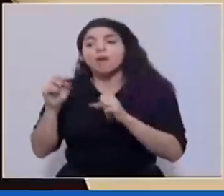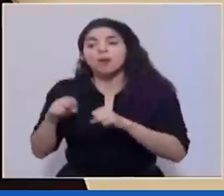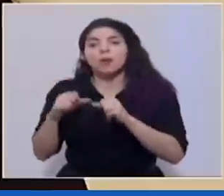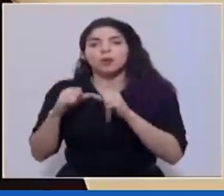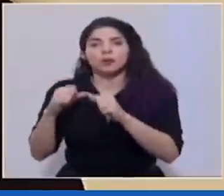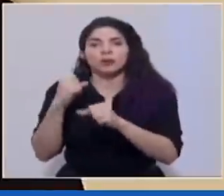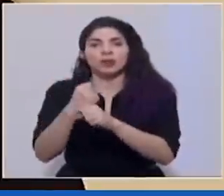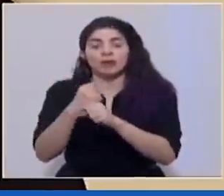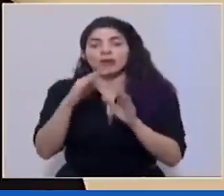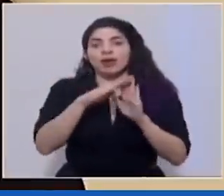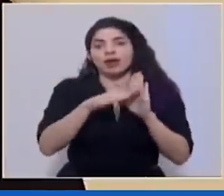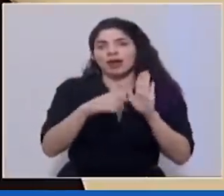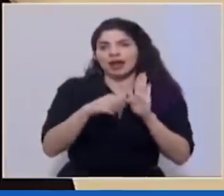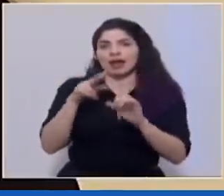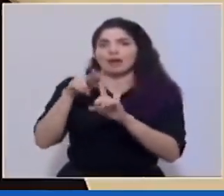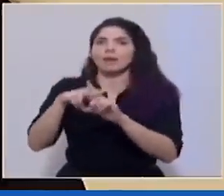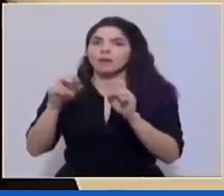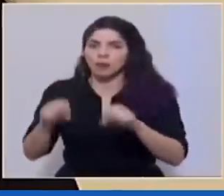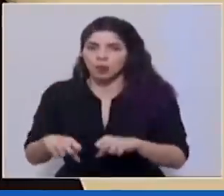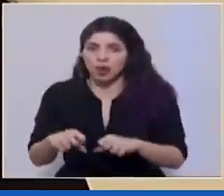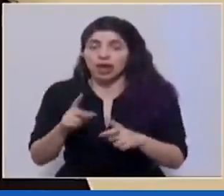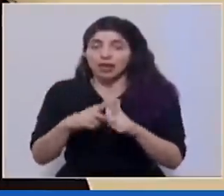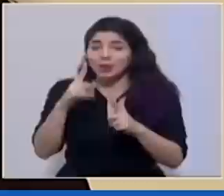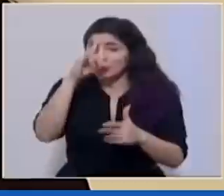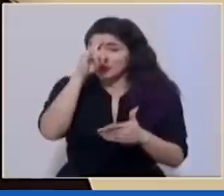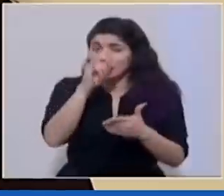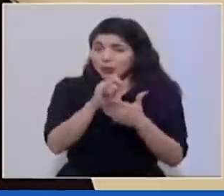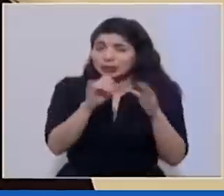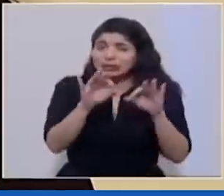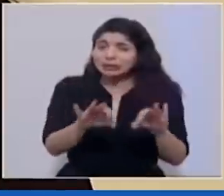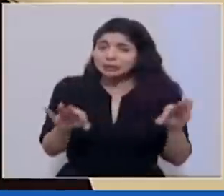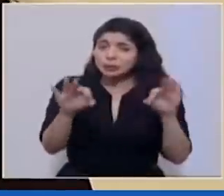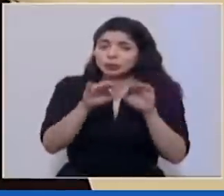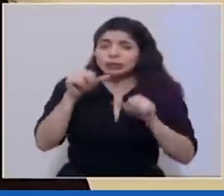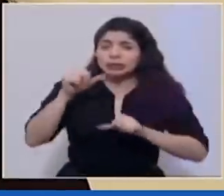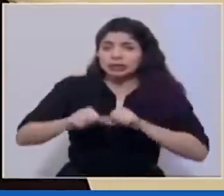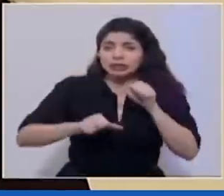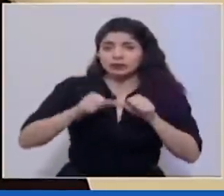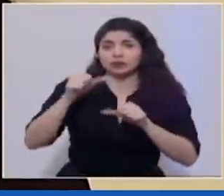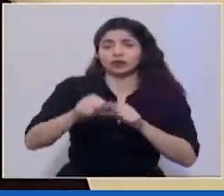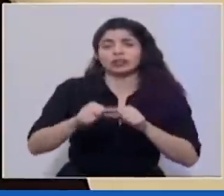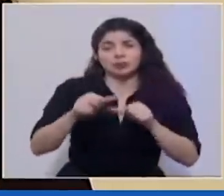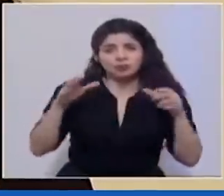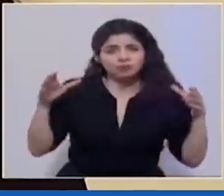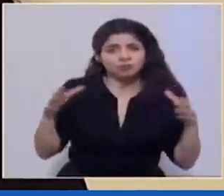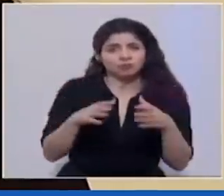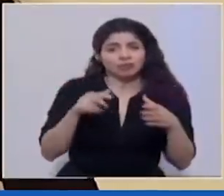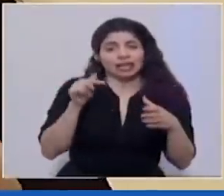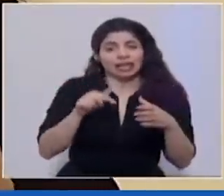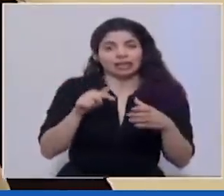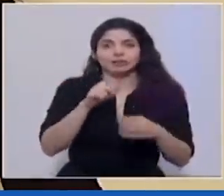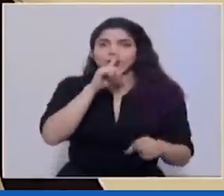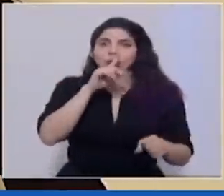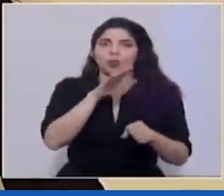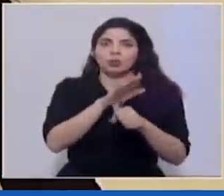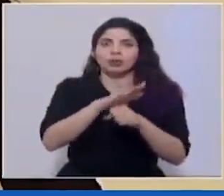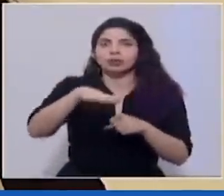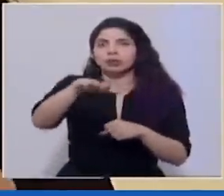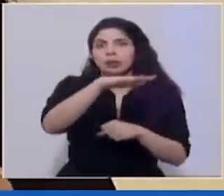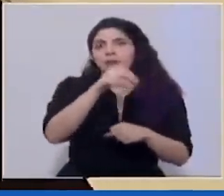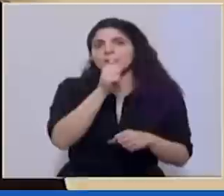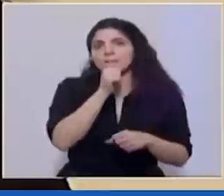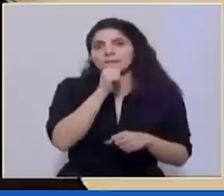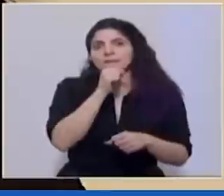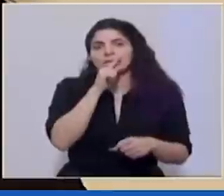donde es fundamental garantizar y dedicar gran parte de los esfuerzos y ese ha sido también el compromiso del sector privado